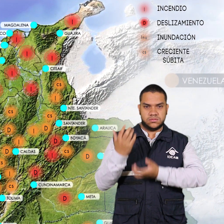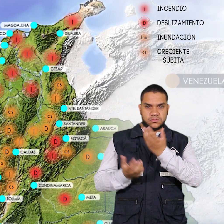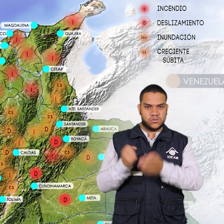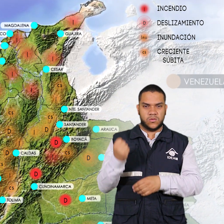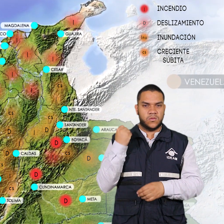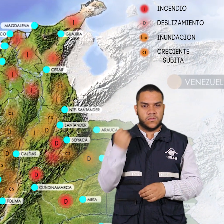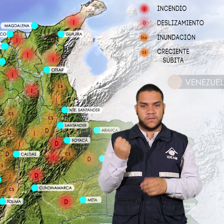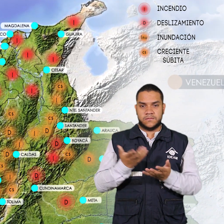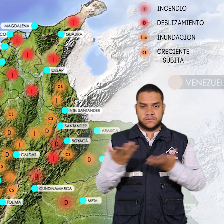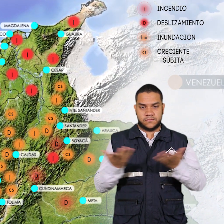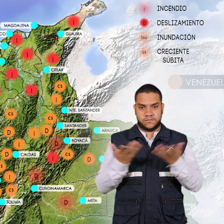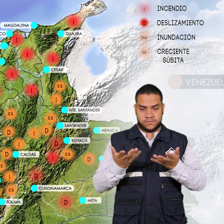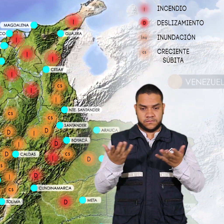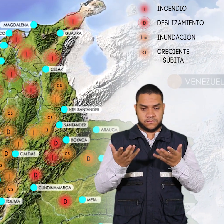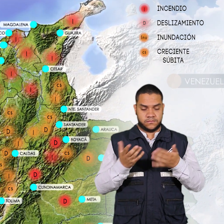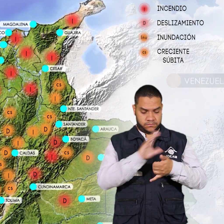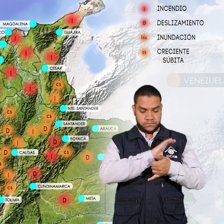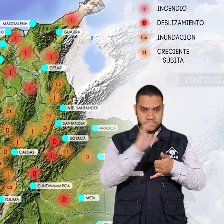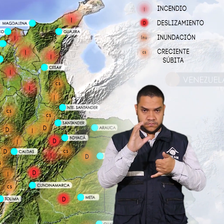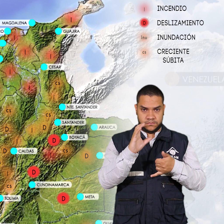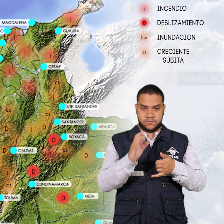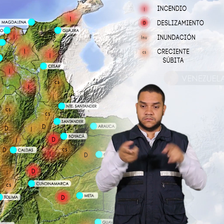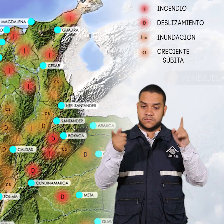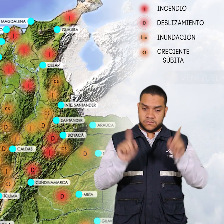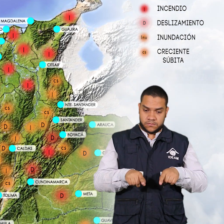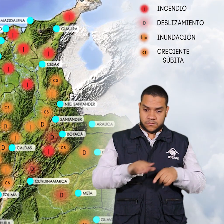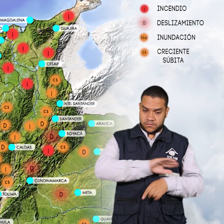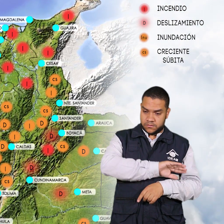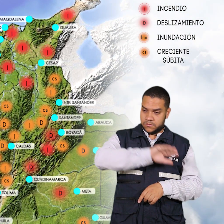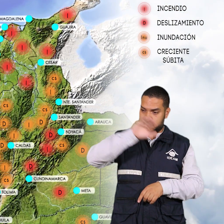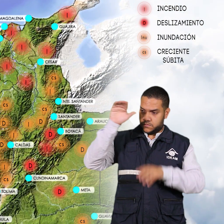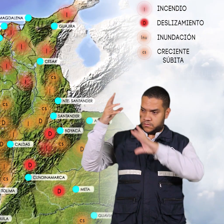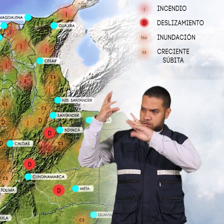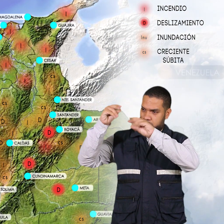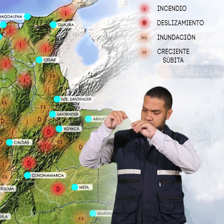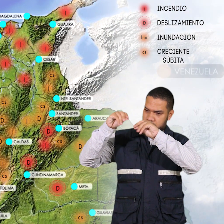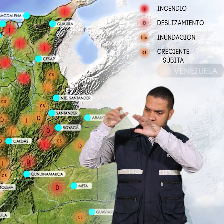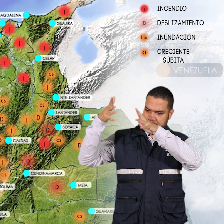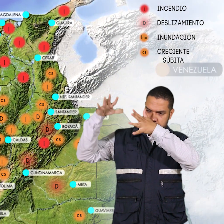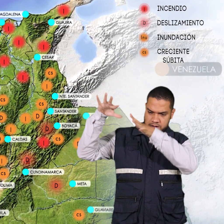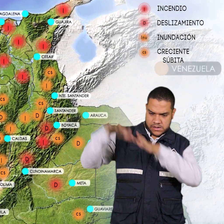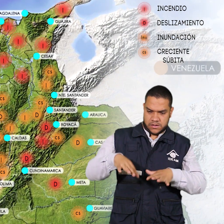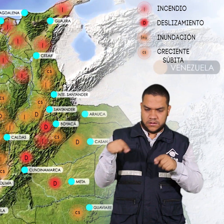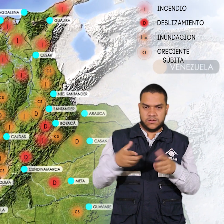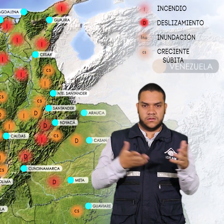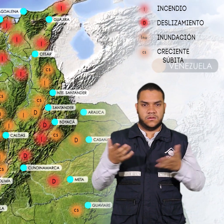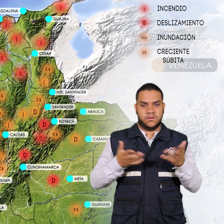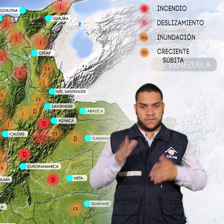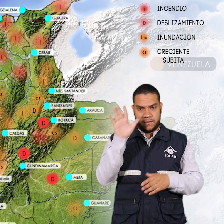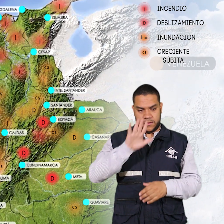bosques cultivos y pastos localizados en la región caribe por deslizamientos de tierra en algunas zonas de alta pendiente localizados en los